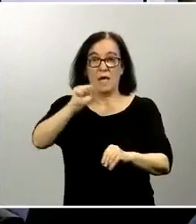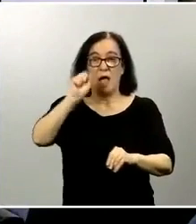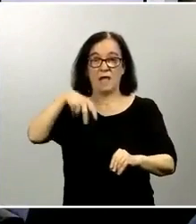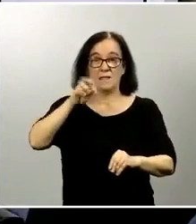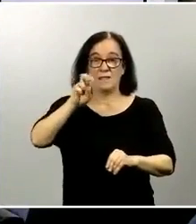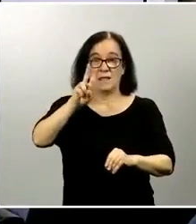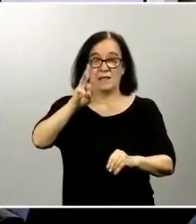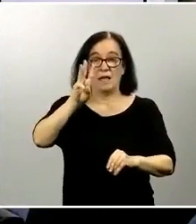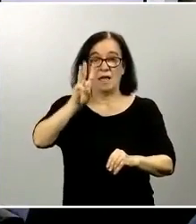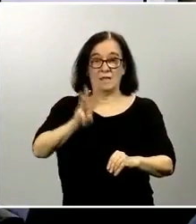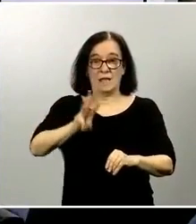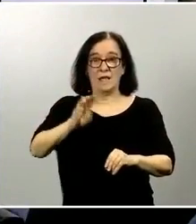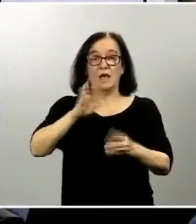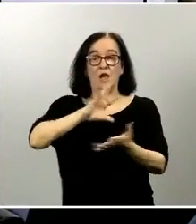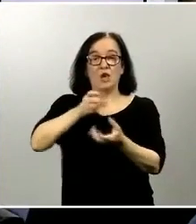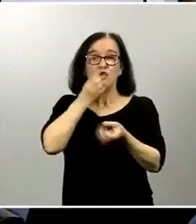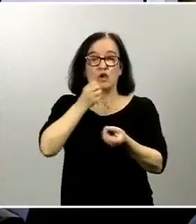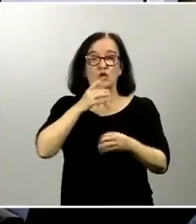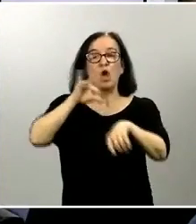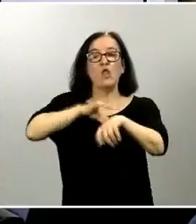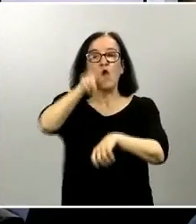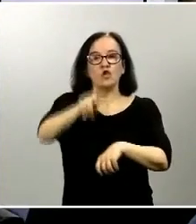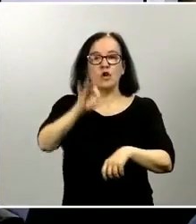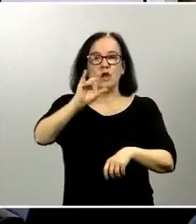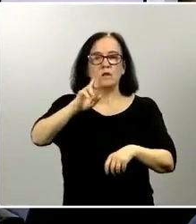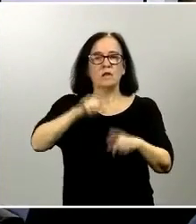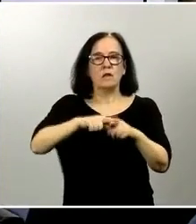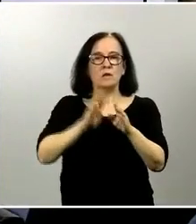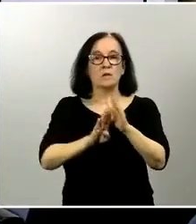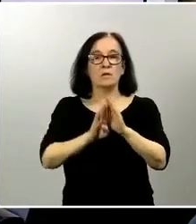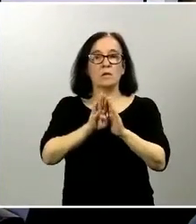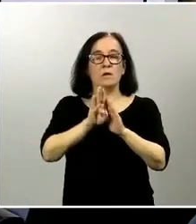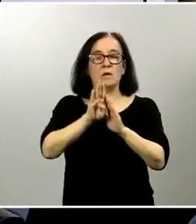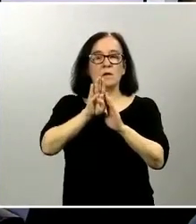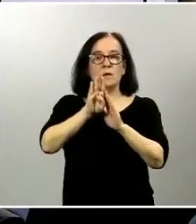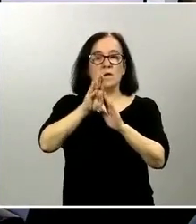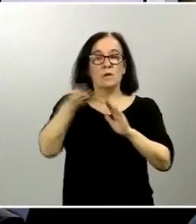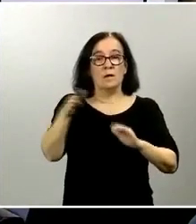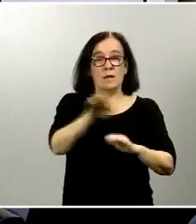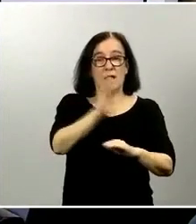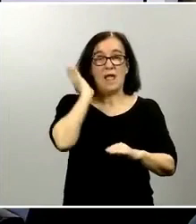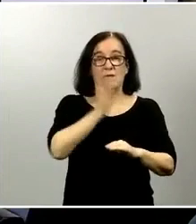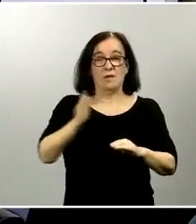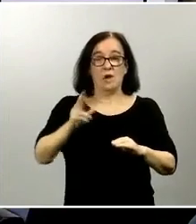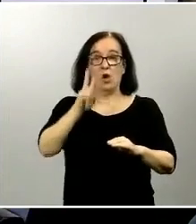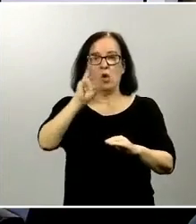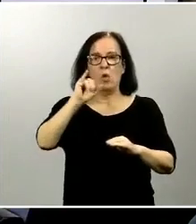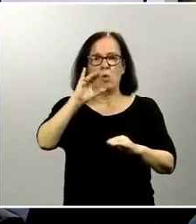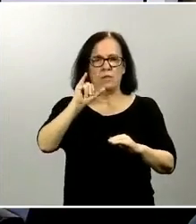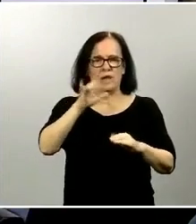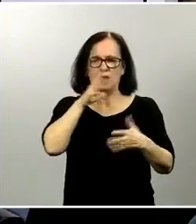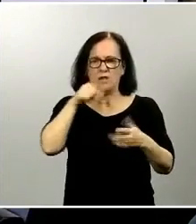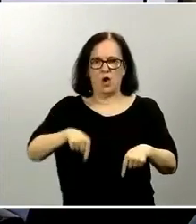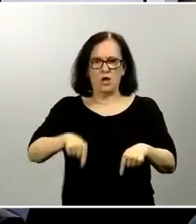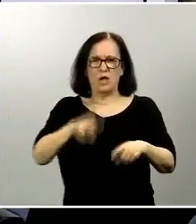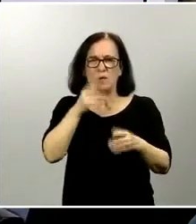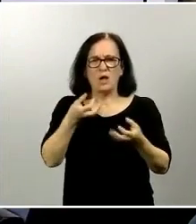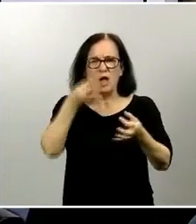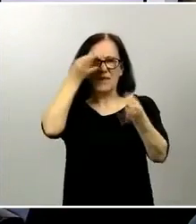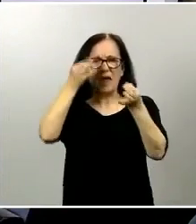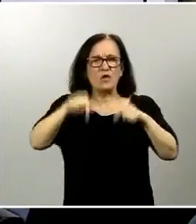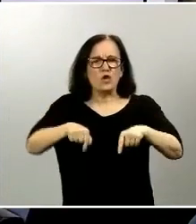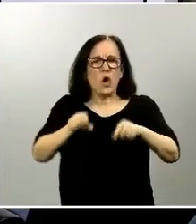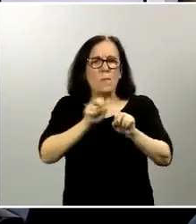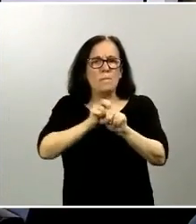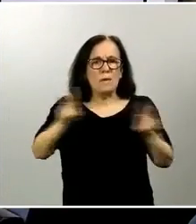le pregunta doctora Sierra a qué responde el repunte de fallecidos y aumento de afectados y UCIs de hoy porque los datos de hoy son peores el